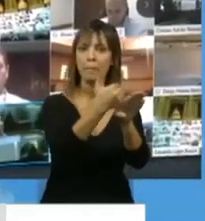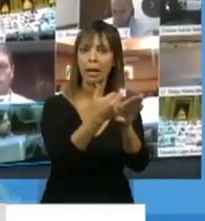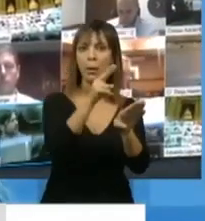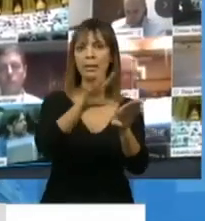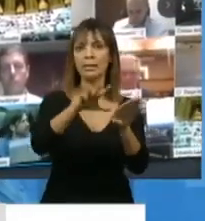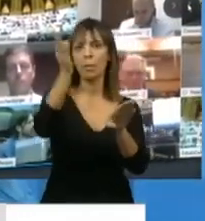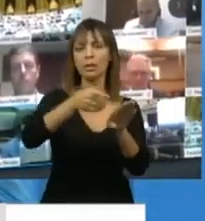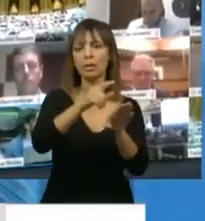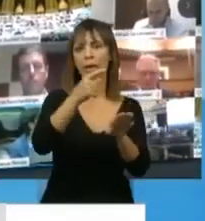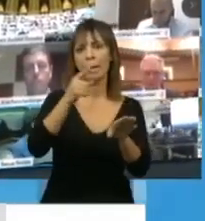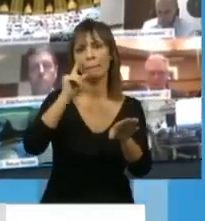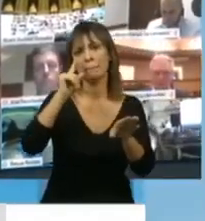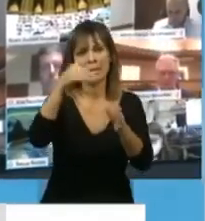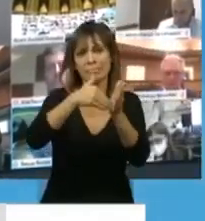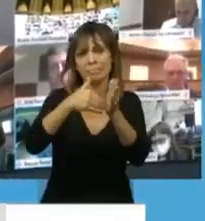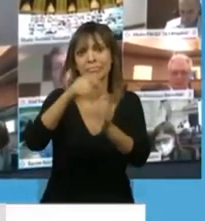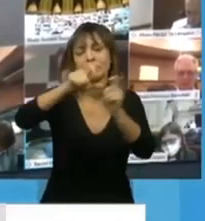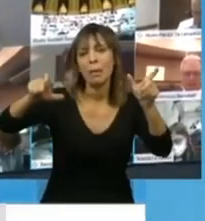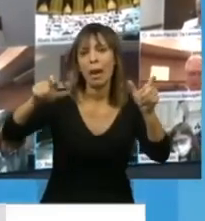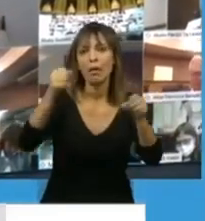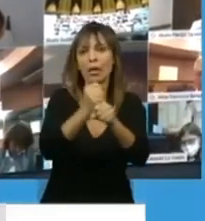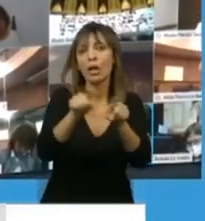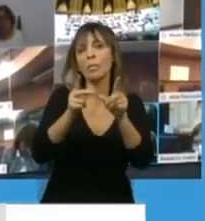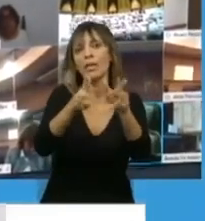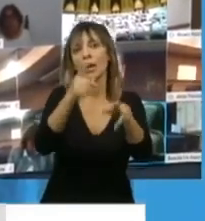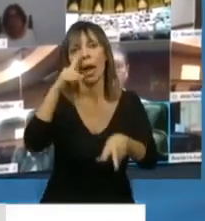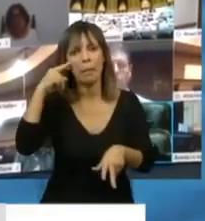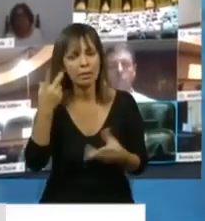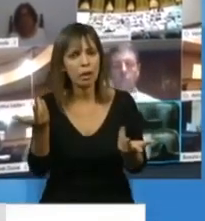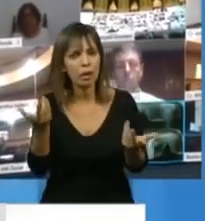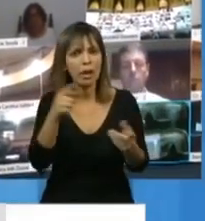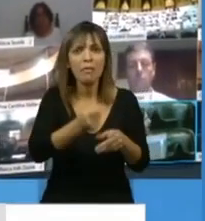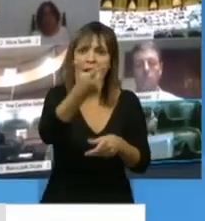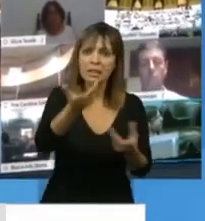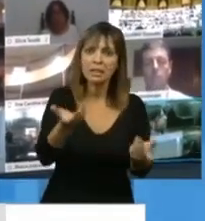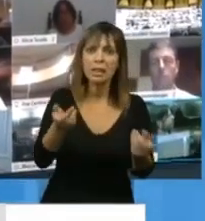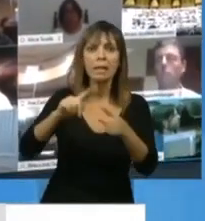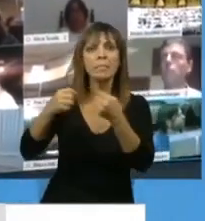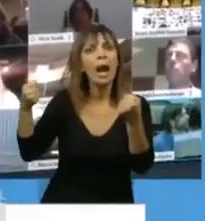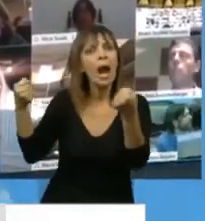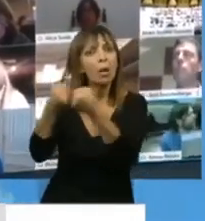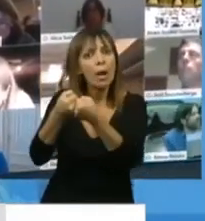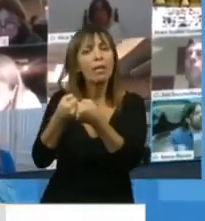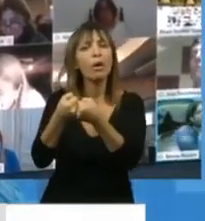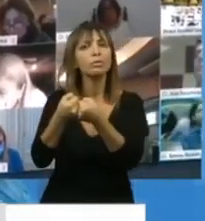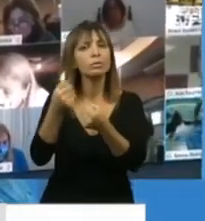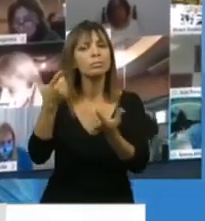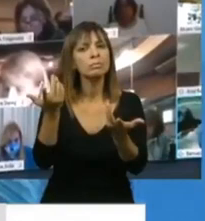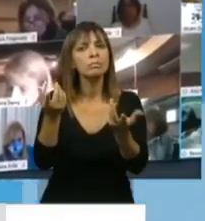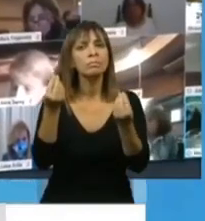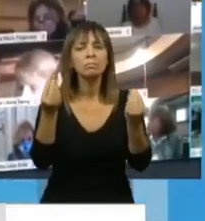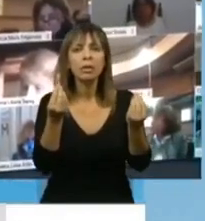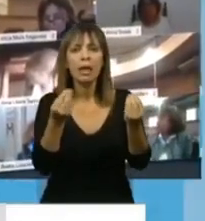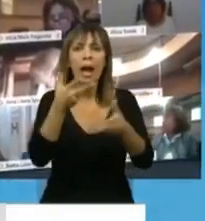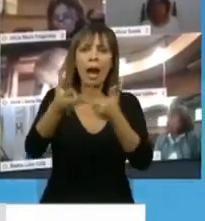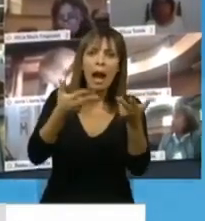salario a cientos de miles de trabajadores, como dijo el presidente Alberto Fernández, y los consensos son tan difíciles y hablan del